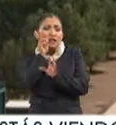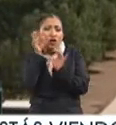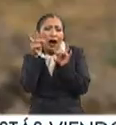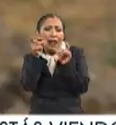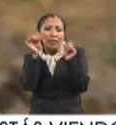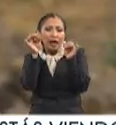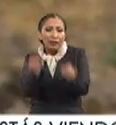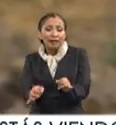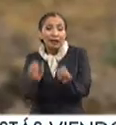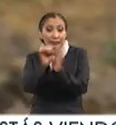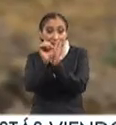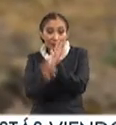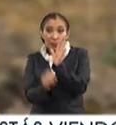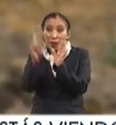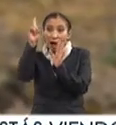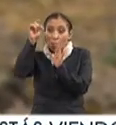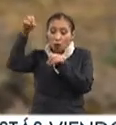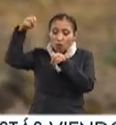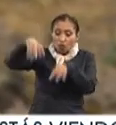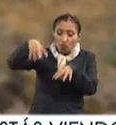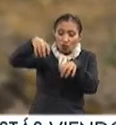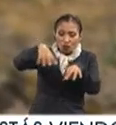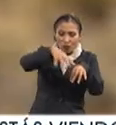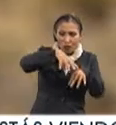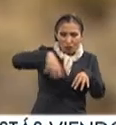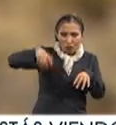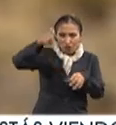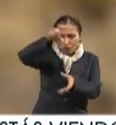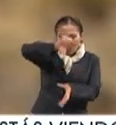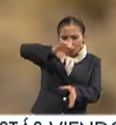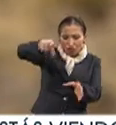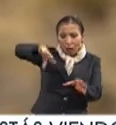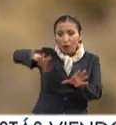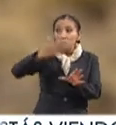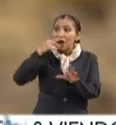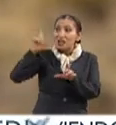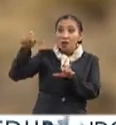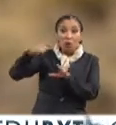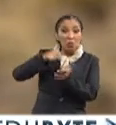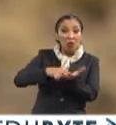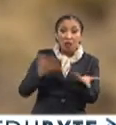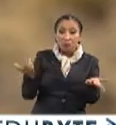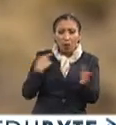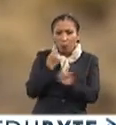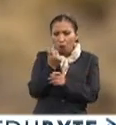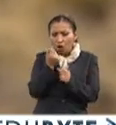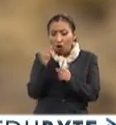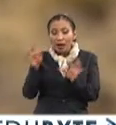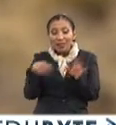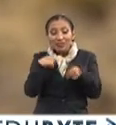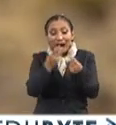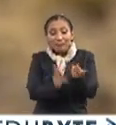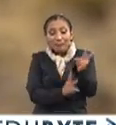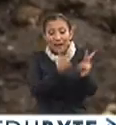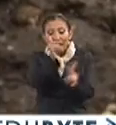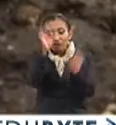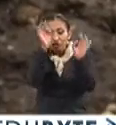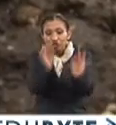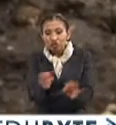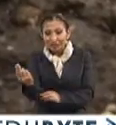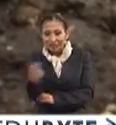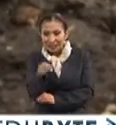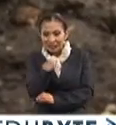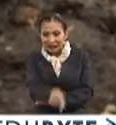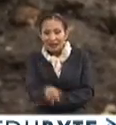de calidad. El sistema de riego que más se acomoda, primero por la escasez de agua de la zona y por darle a la planta las cosas como las